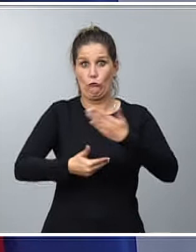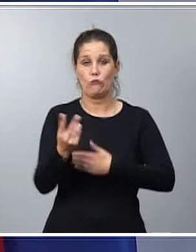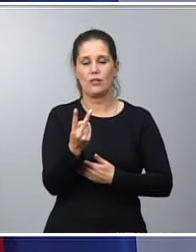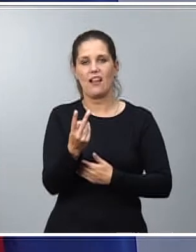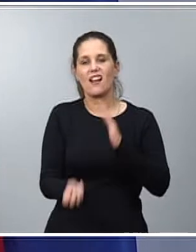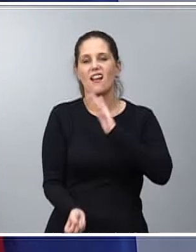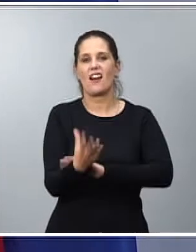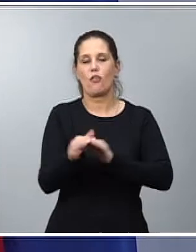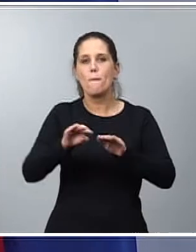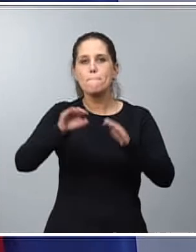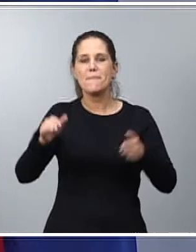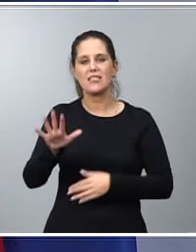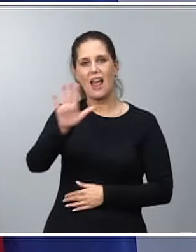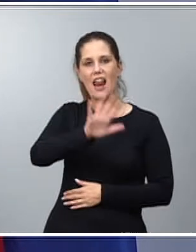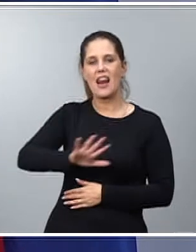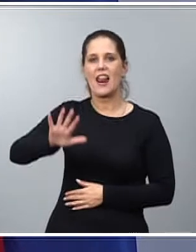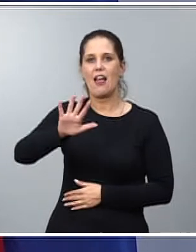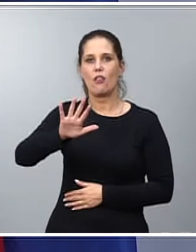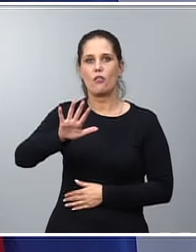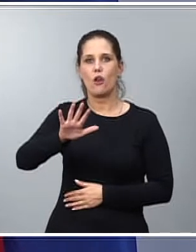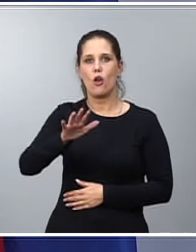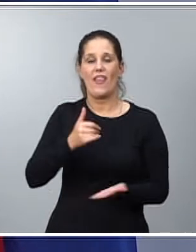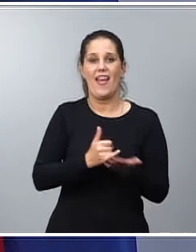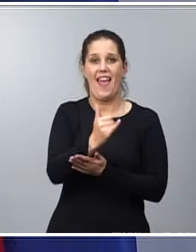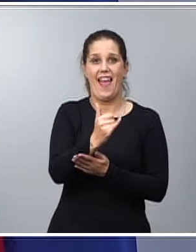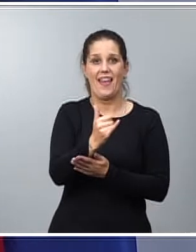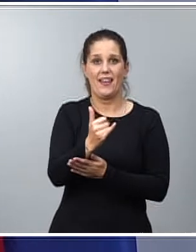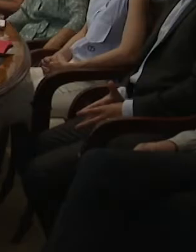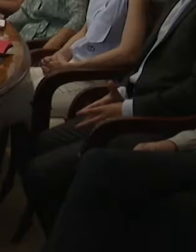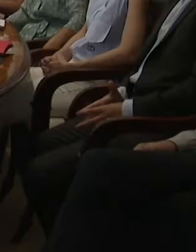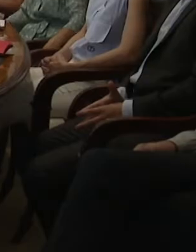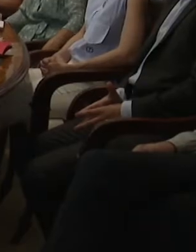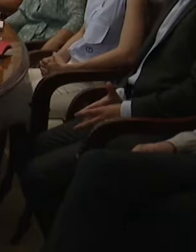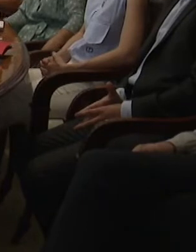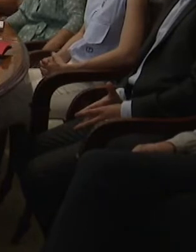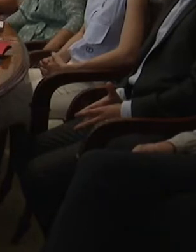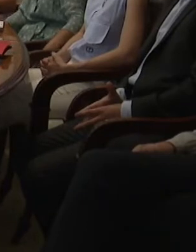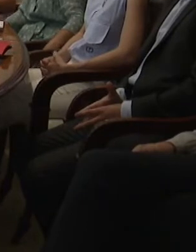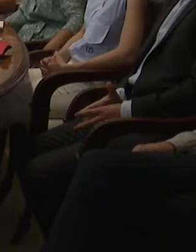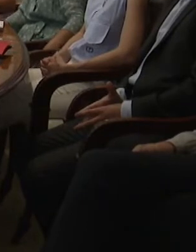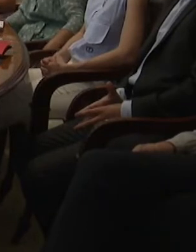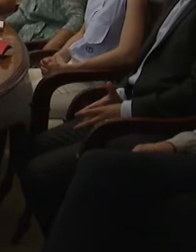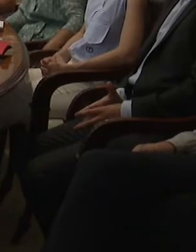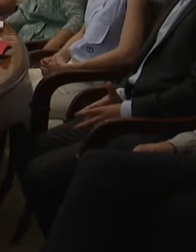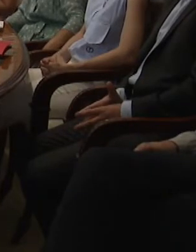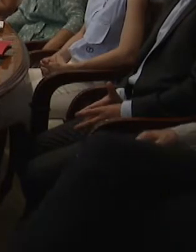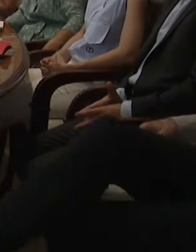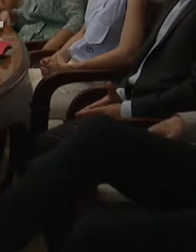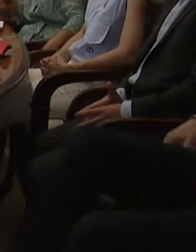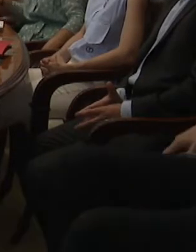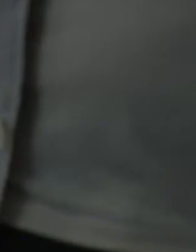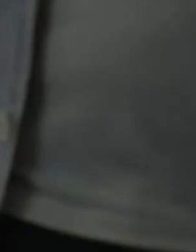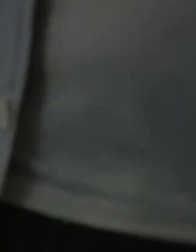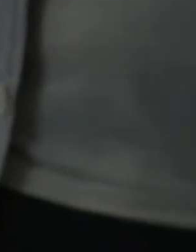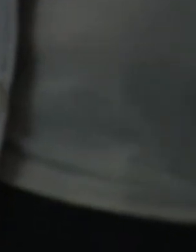Nacional del Regadío y del Observatorio de la Sostenibilidad del Regadío. Como ustedes saben, el Ministerio de Transición Ecológica,